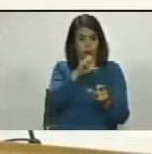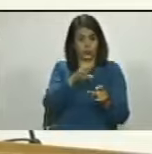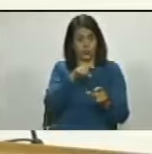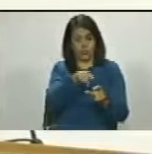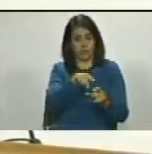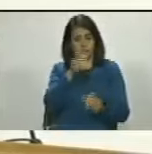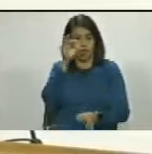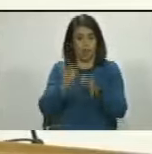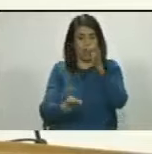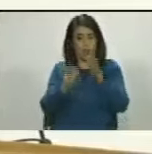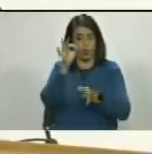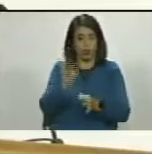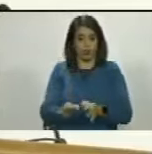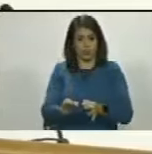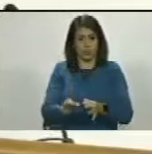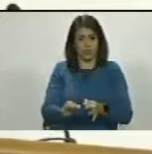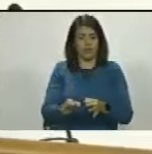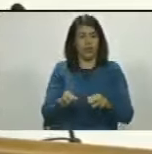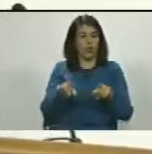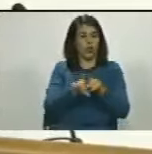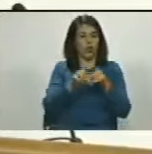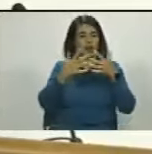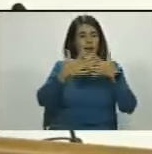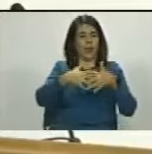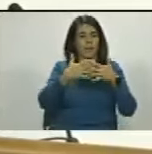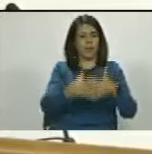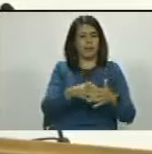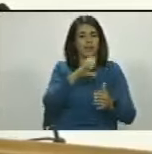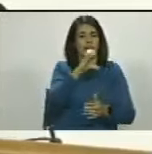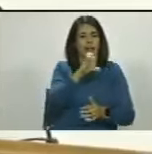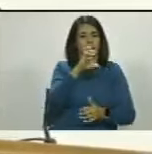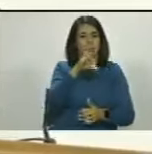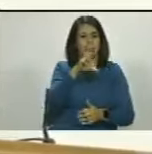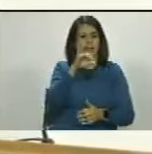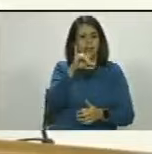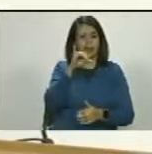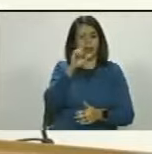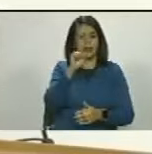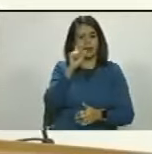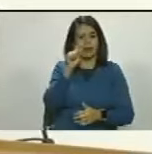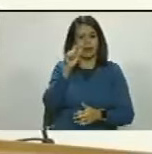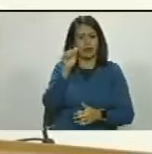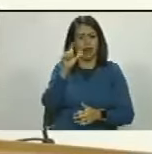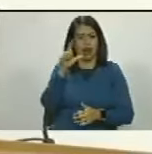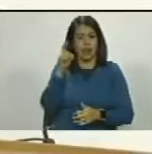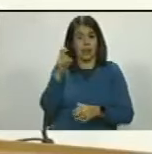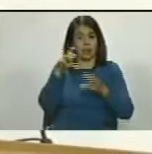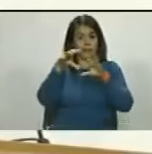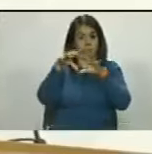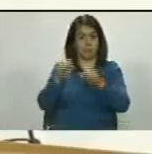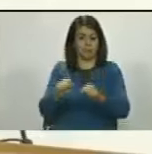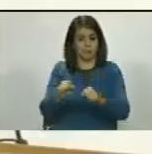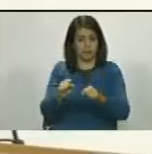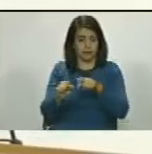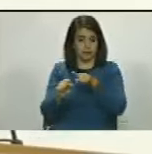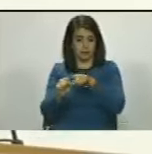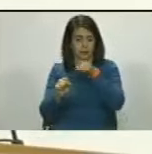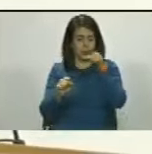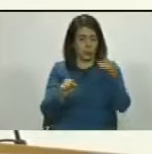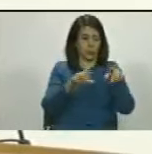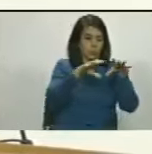fue abogado también de Cristalex una de las empresas que demanda que embarga a CITGO.